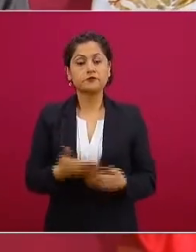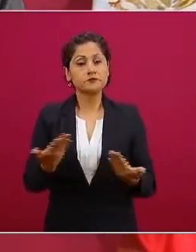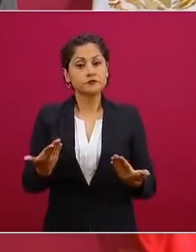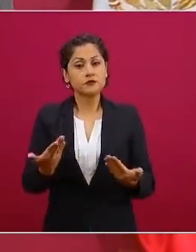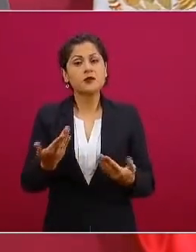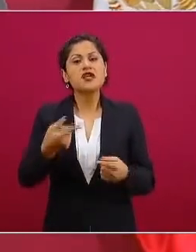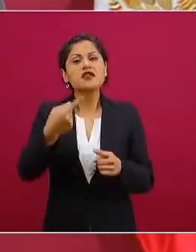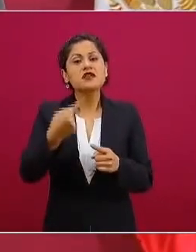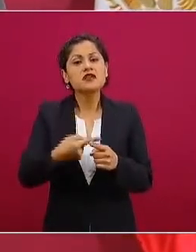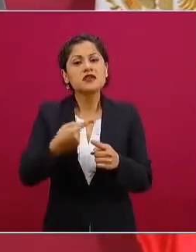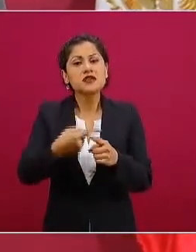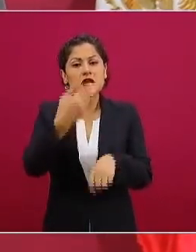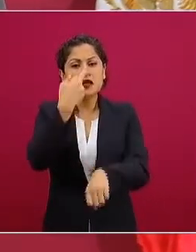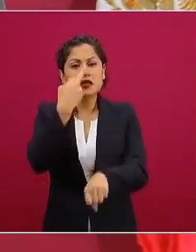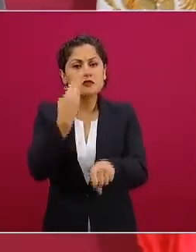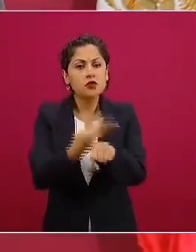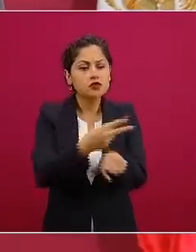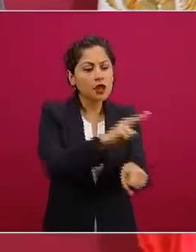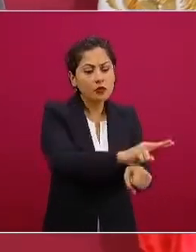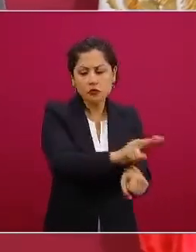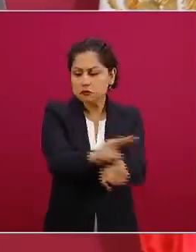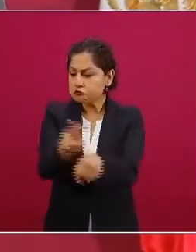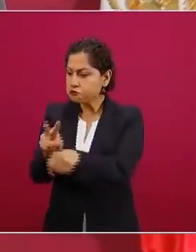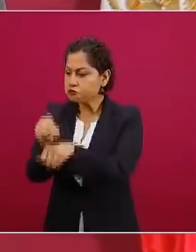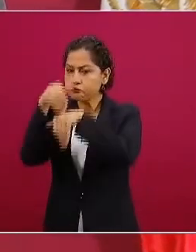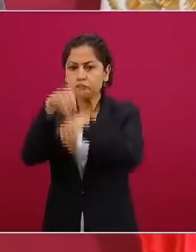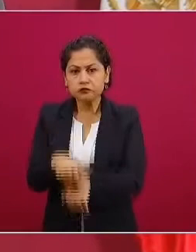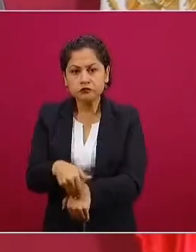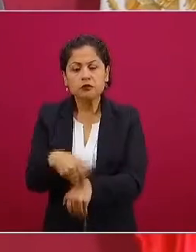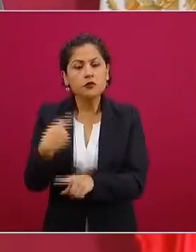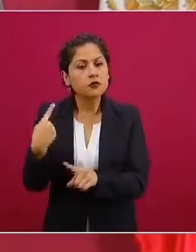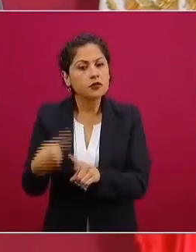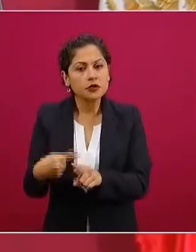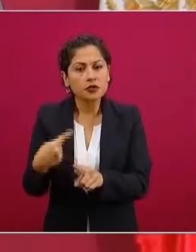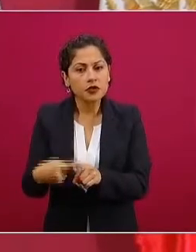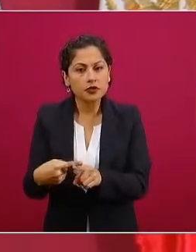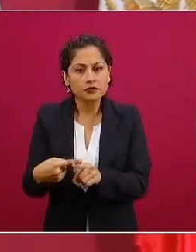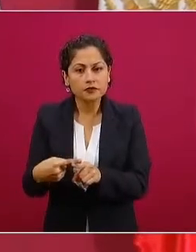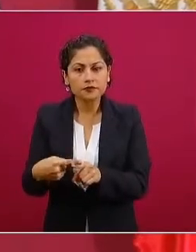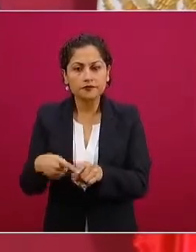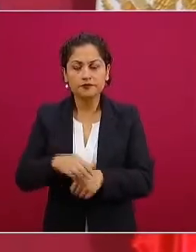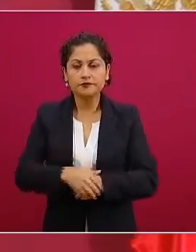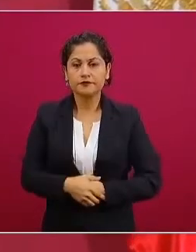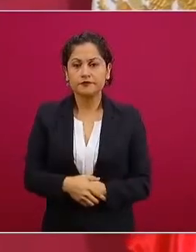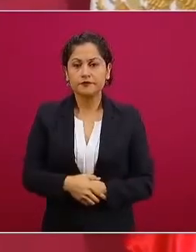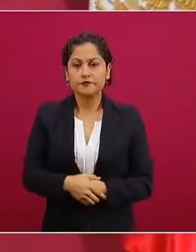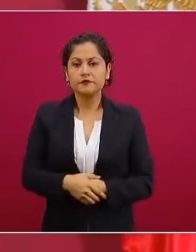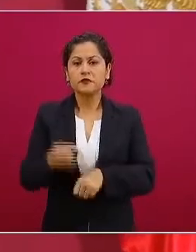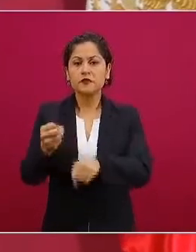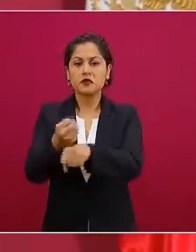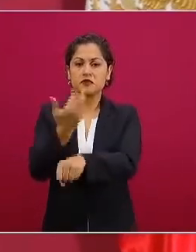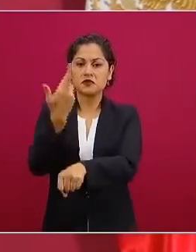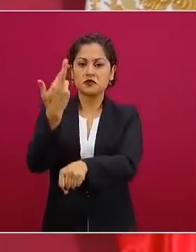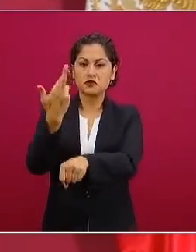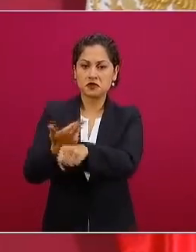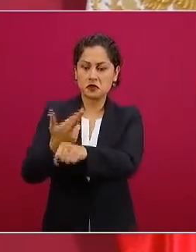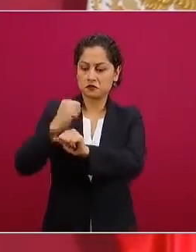de este ordenamiento corresponderá a los secretarios,